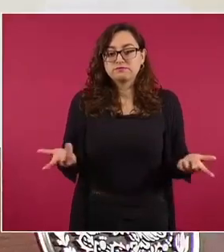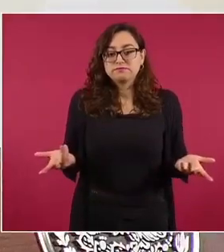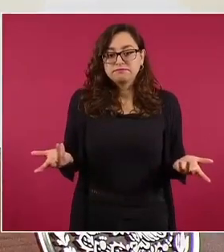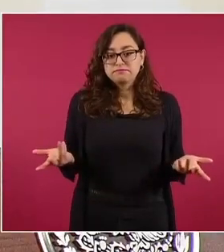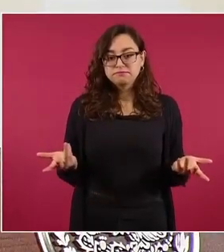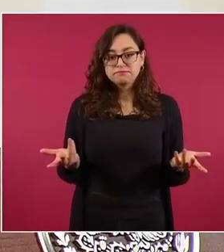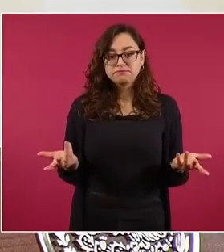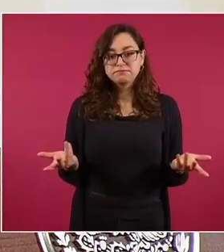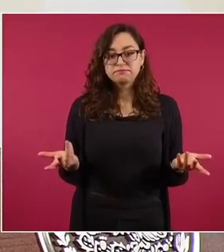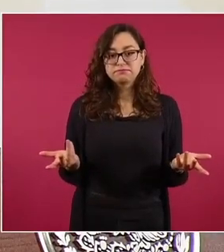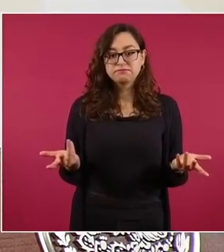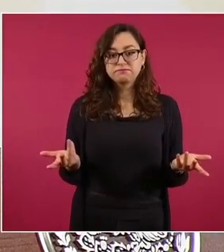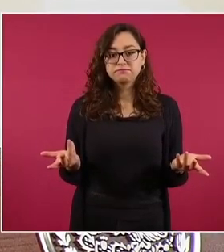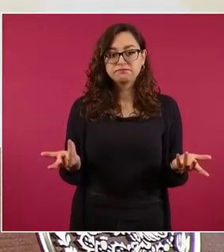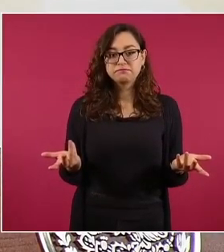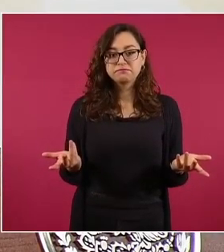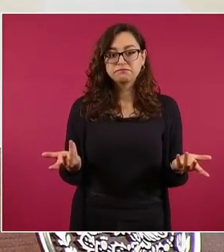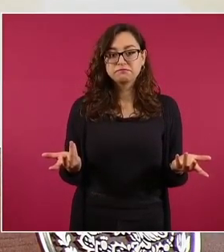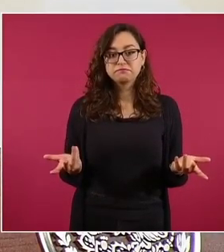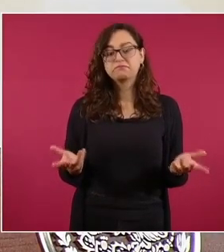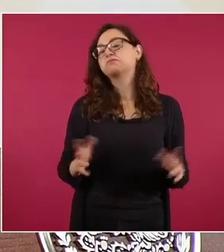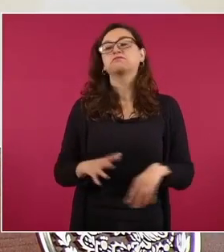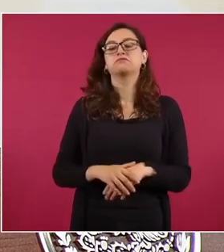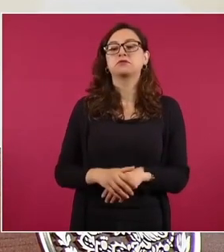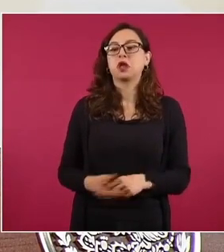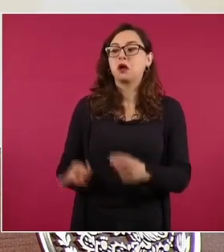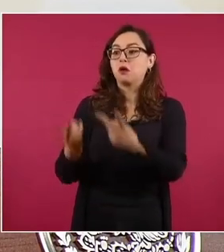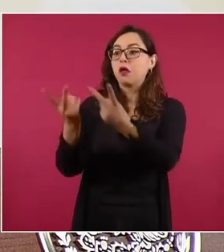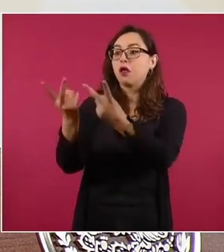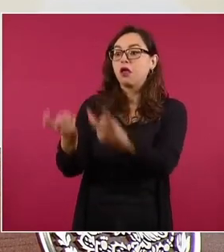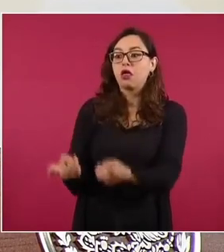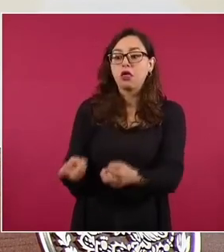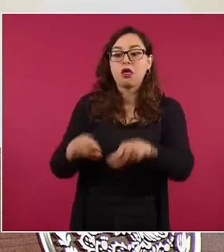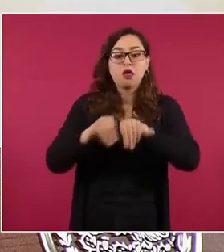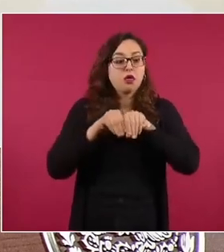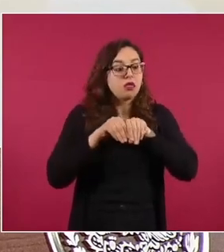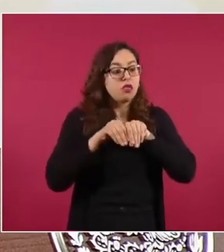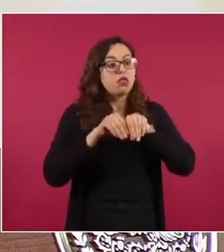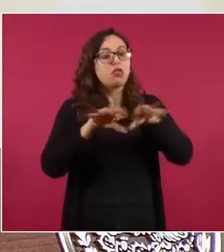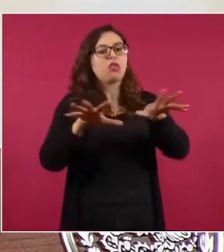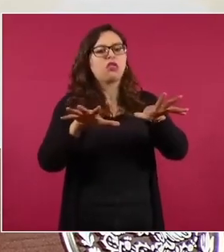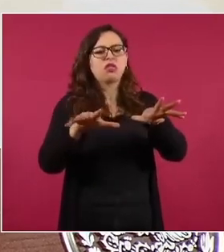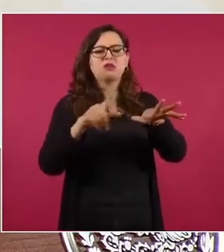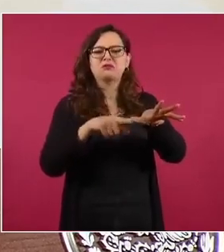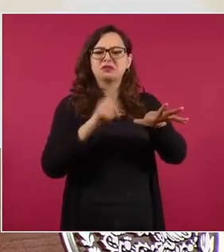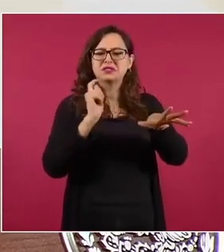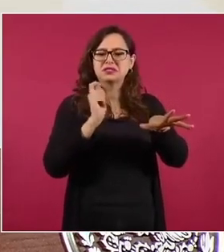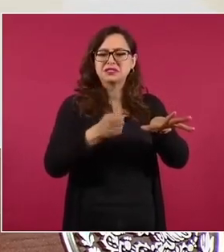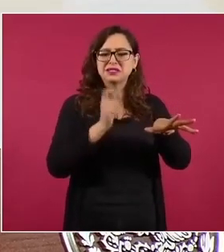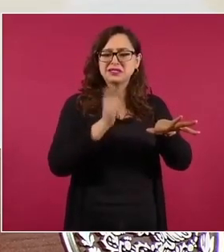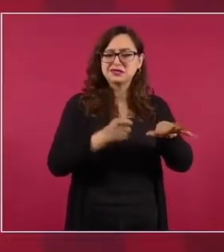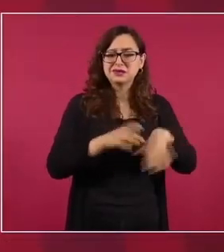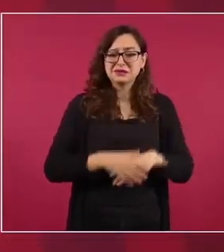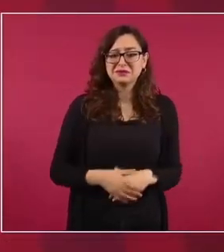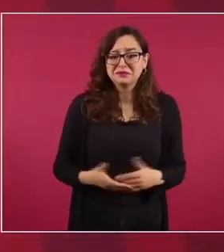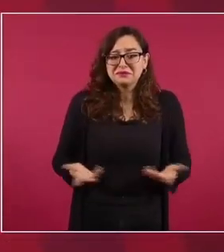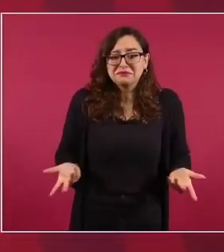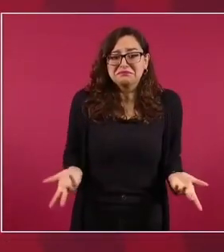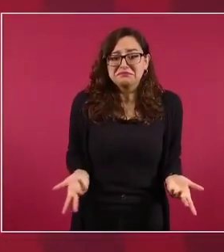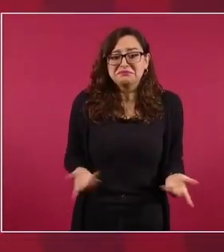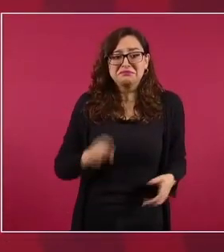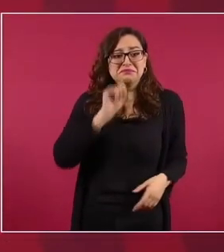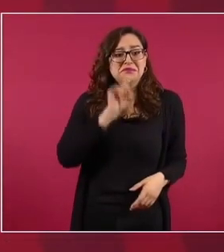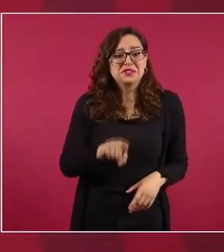Ahora, ¿qué es lo que dan a conocer? Lo pues, lo que es de dominio público,